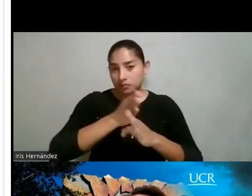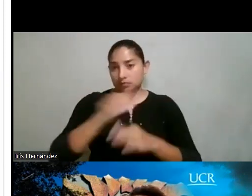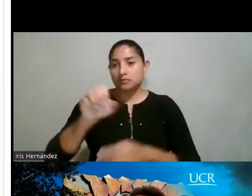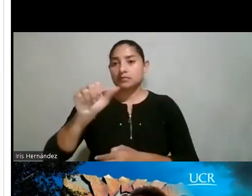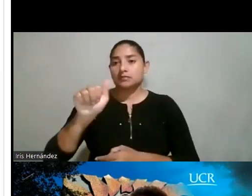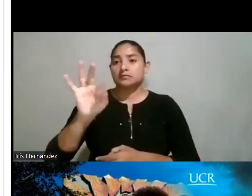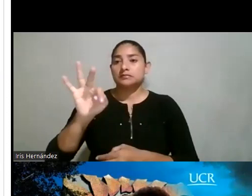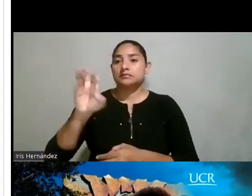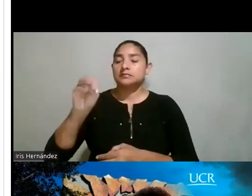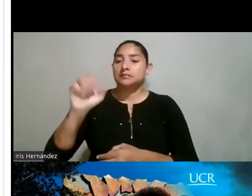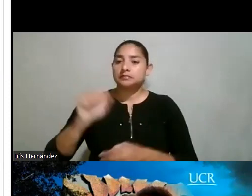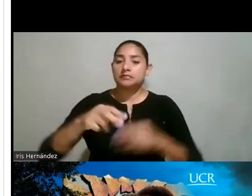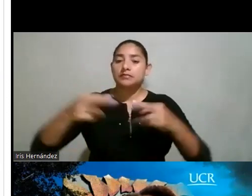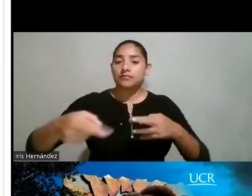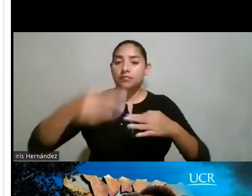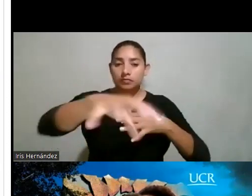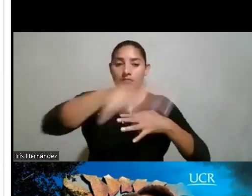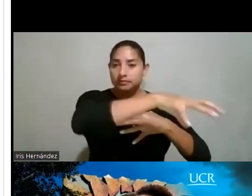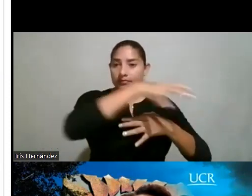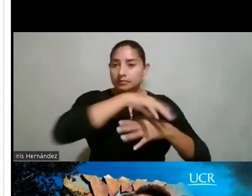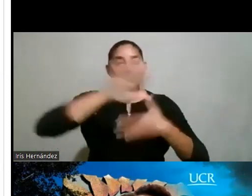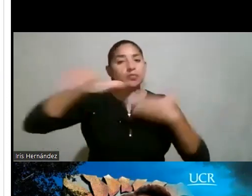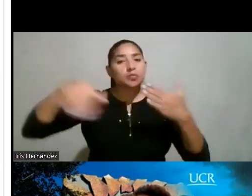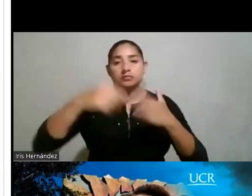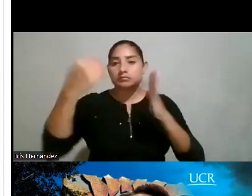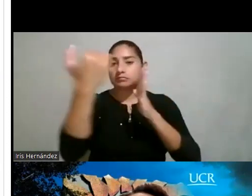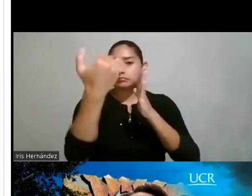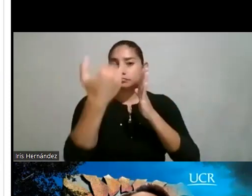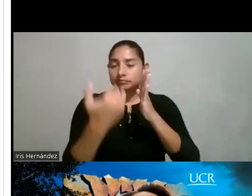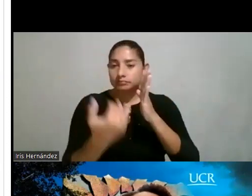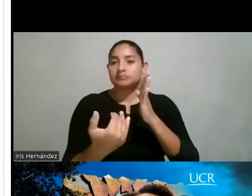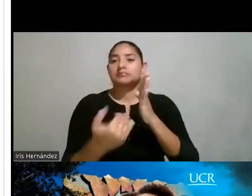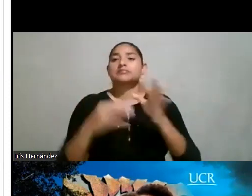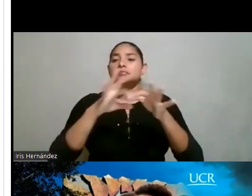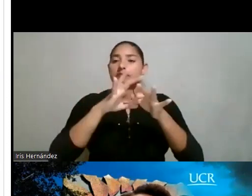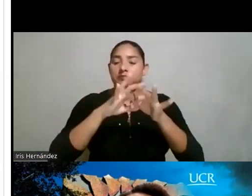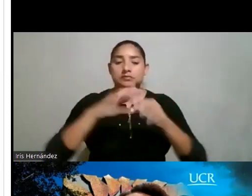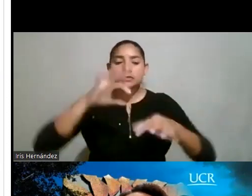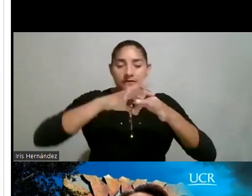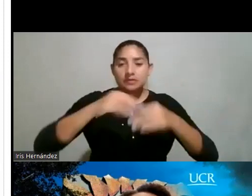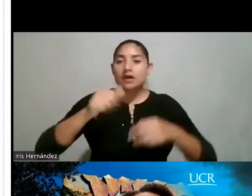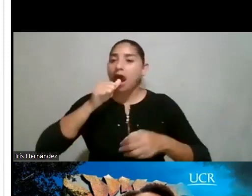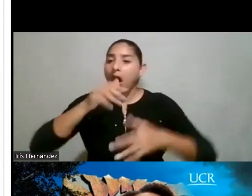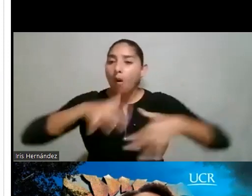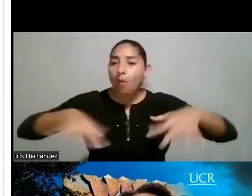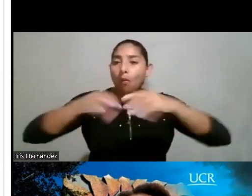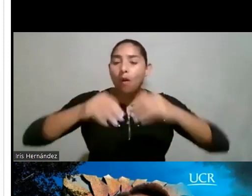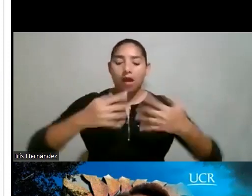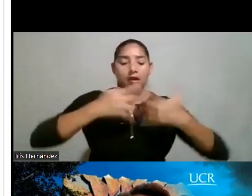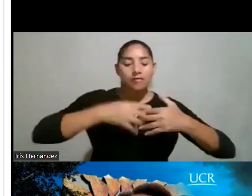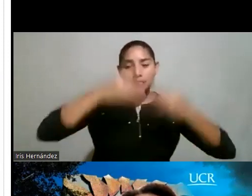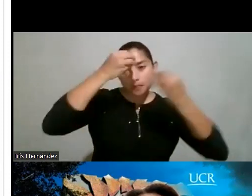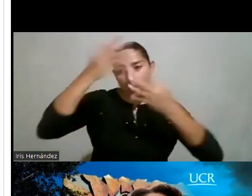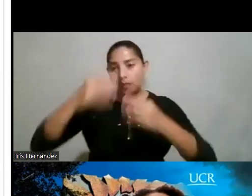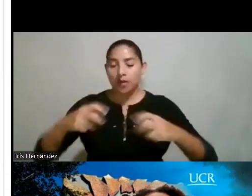de las sedes regionales, entonces, todas estas gestión de integral de recurso hídrico, informática empresarial, ingeniería